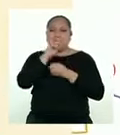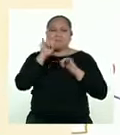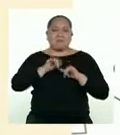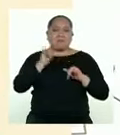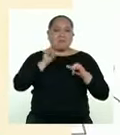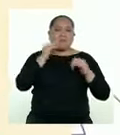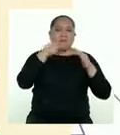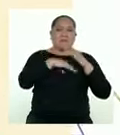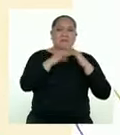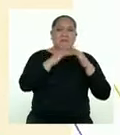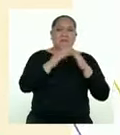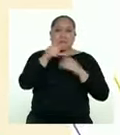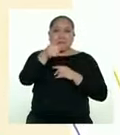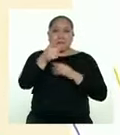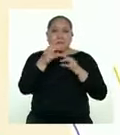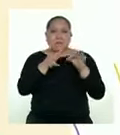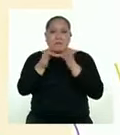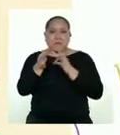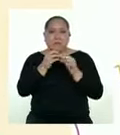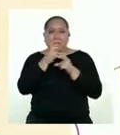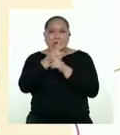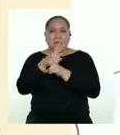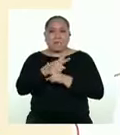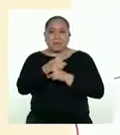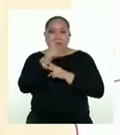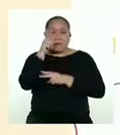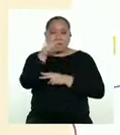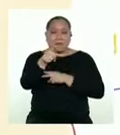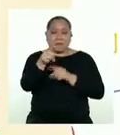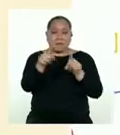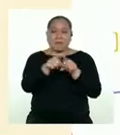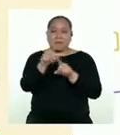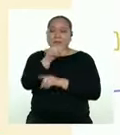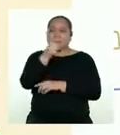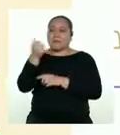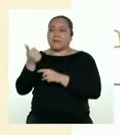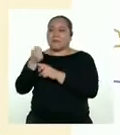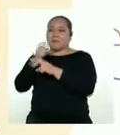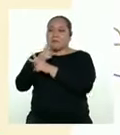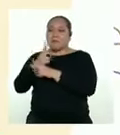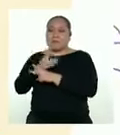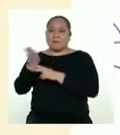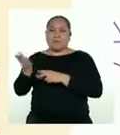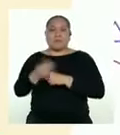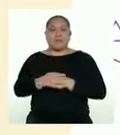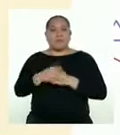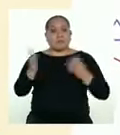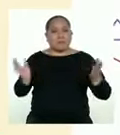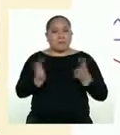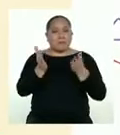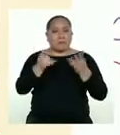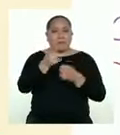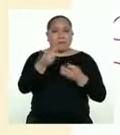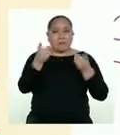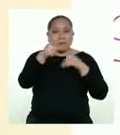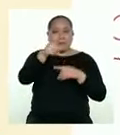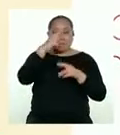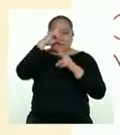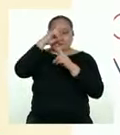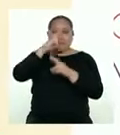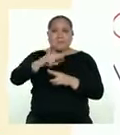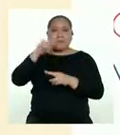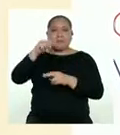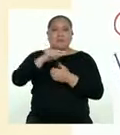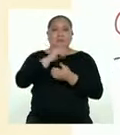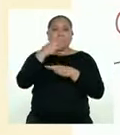casa. Explícales que al cuidarse también cuidan a los otros. Aliéntalos y destaca que al cumplir con todas las medidas de